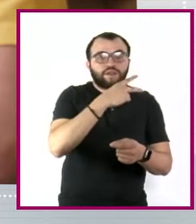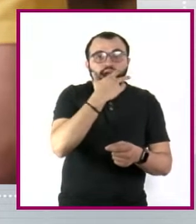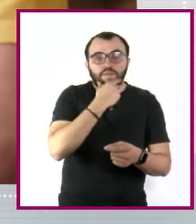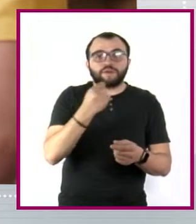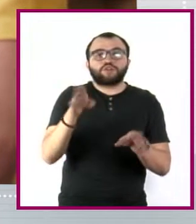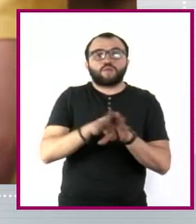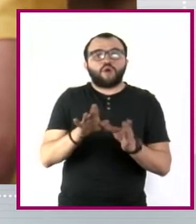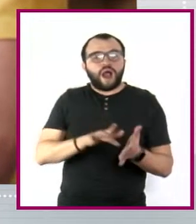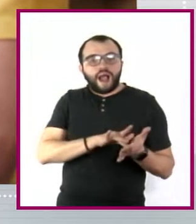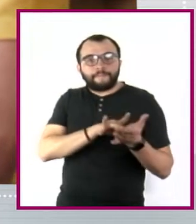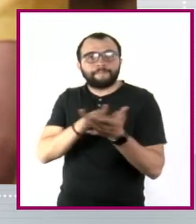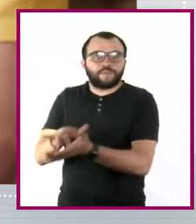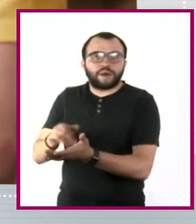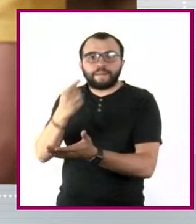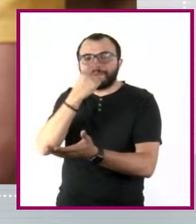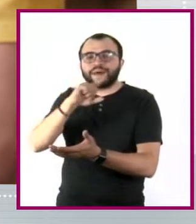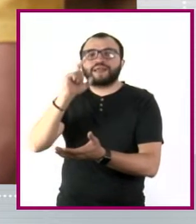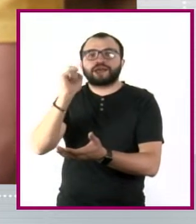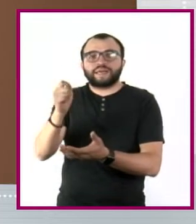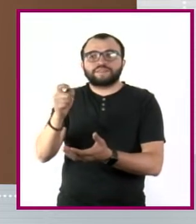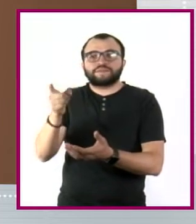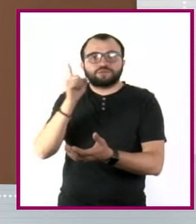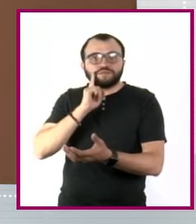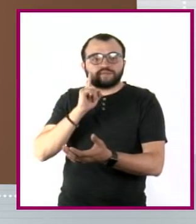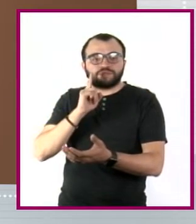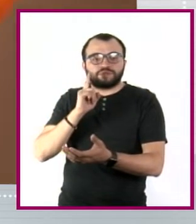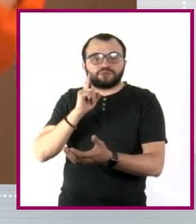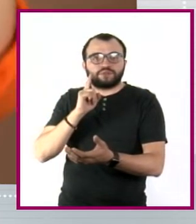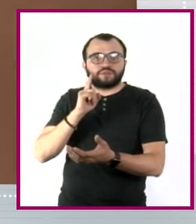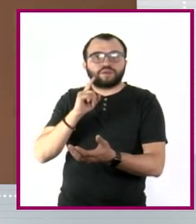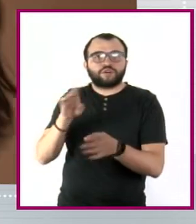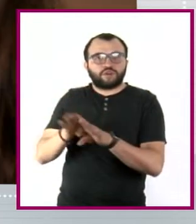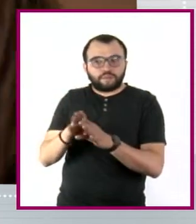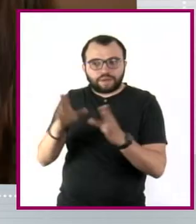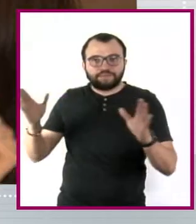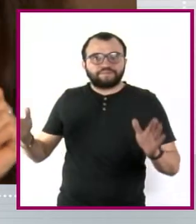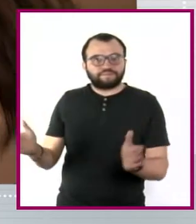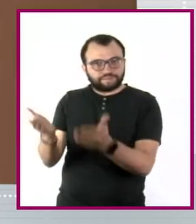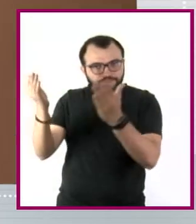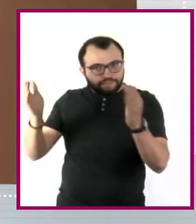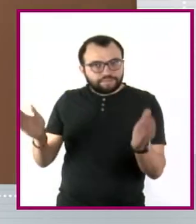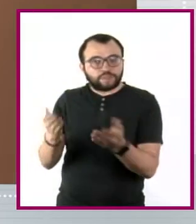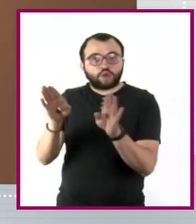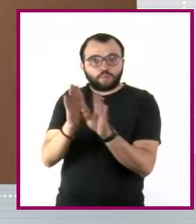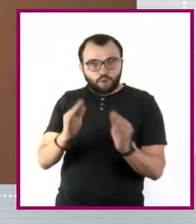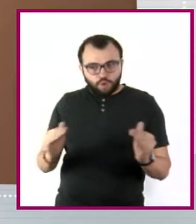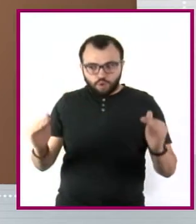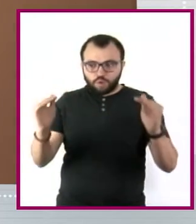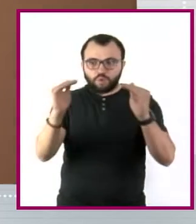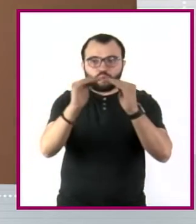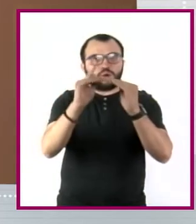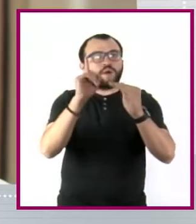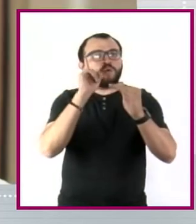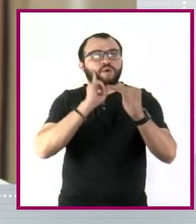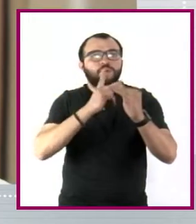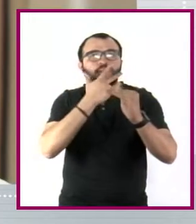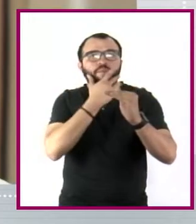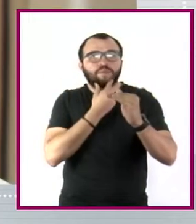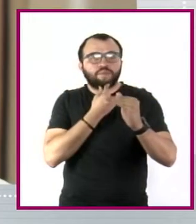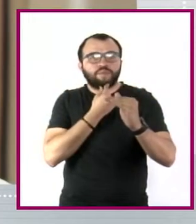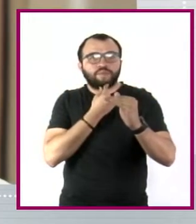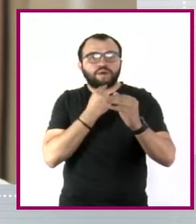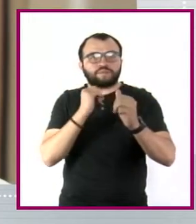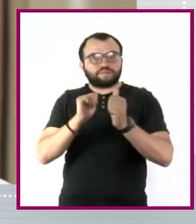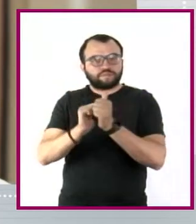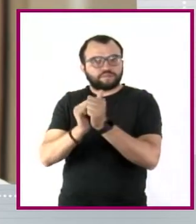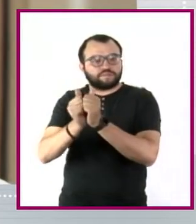apoyar a que se vaya teniendo unas condiciones de igualdad entre hombres y mujeres, entre